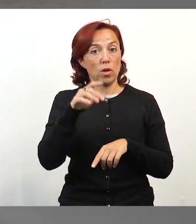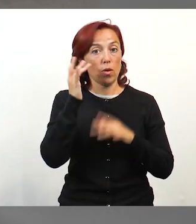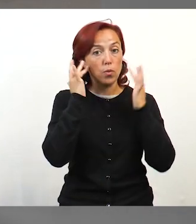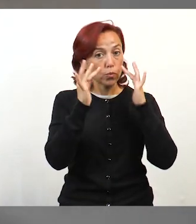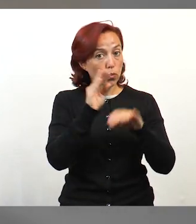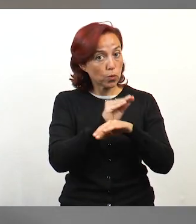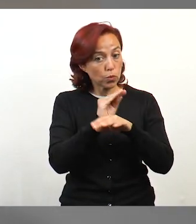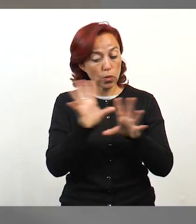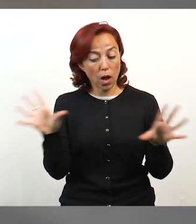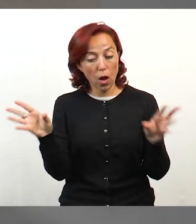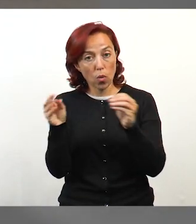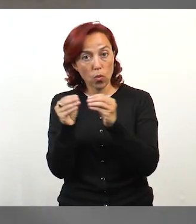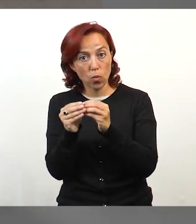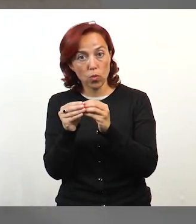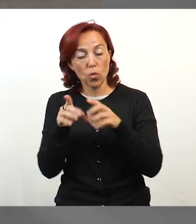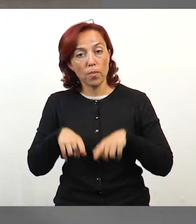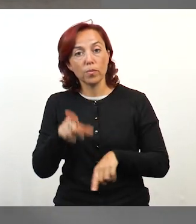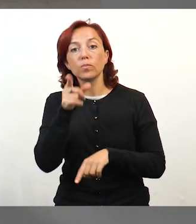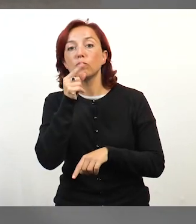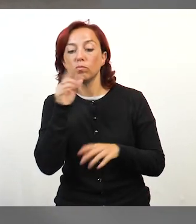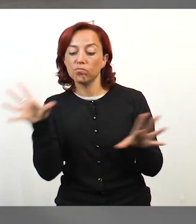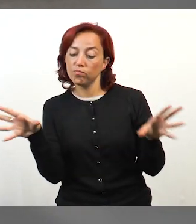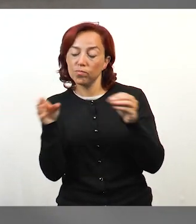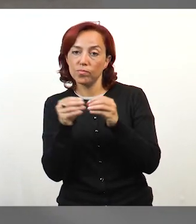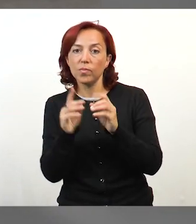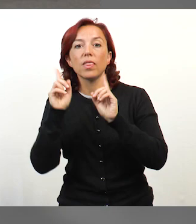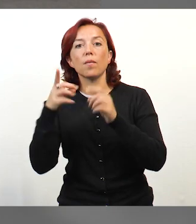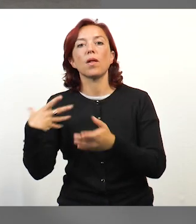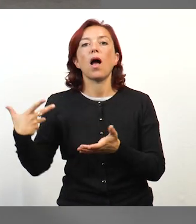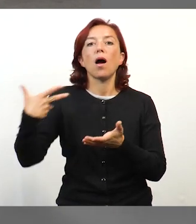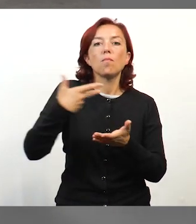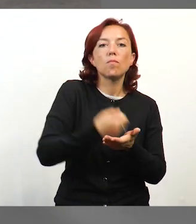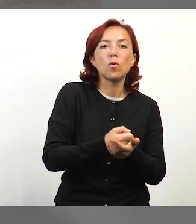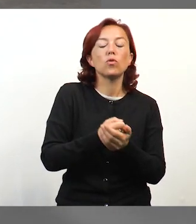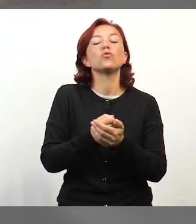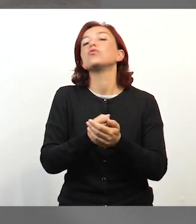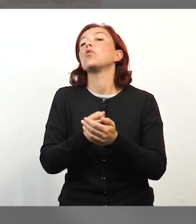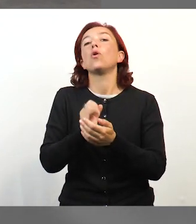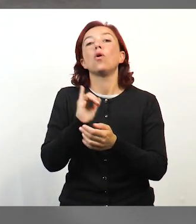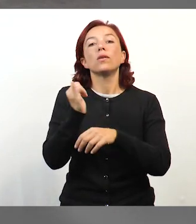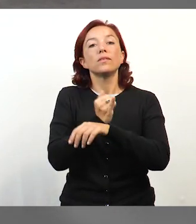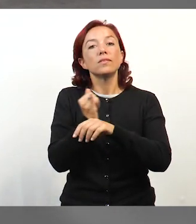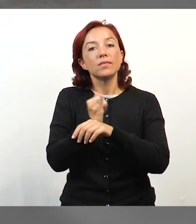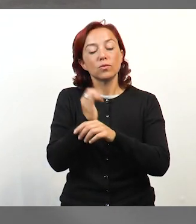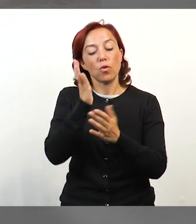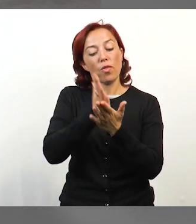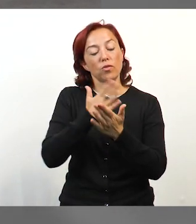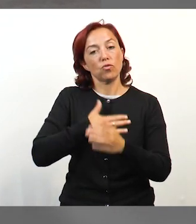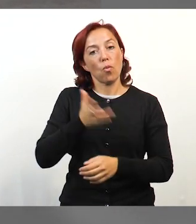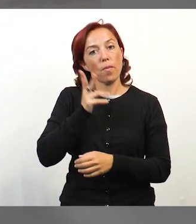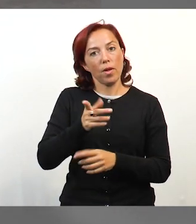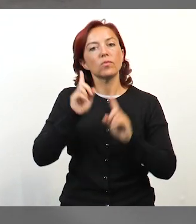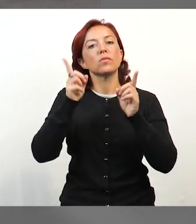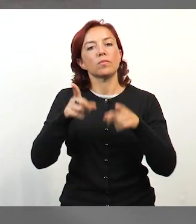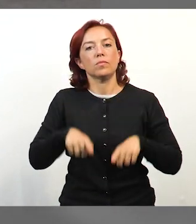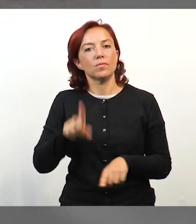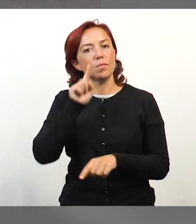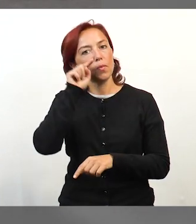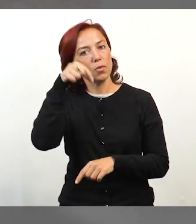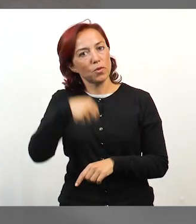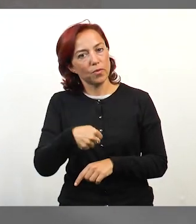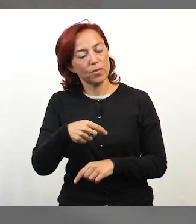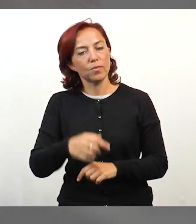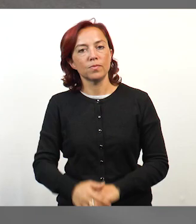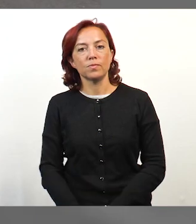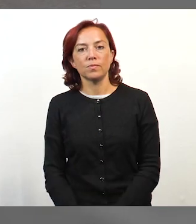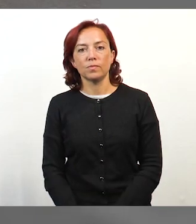Ministerio de Educación y Cultura y el Ministerio del Interior. Cuenta además con el apoyo del Instituto Nacional de Derechos Humanos y la Intendencia de